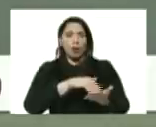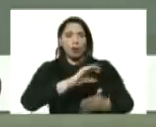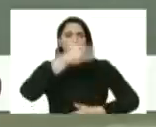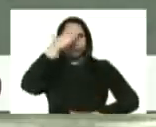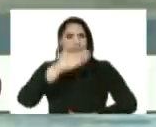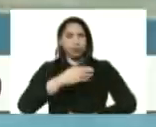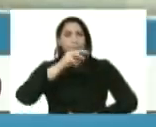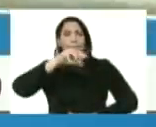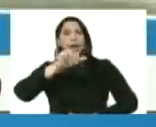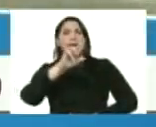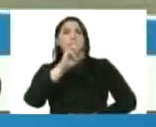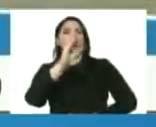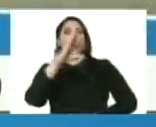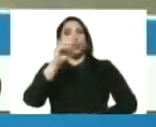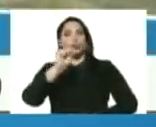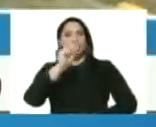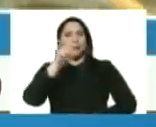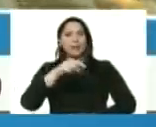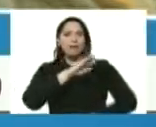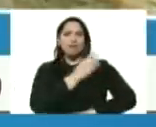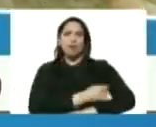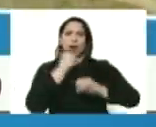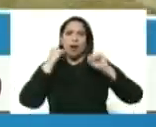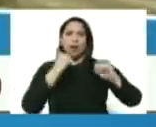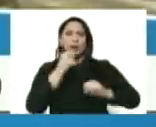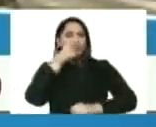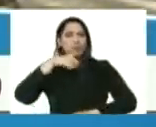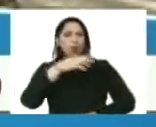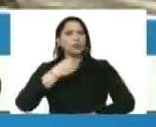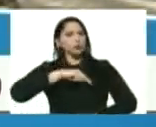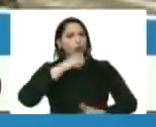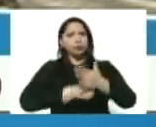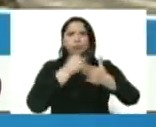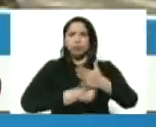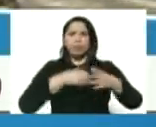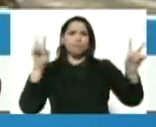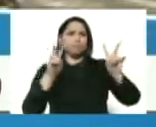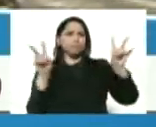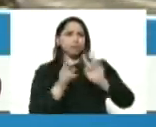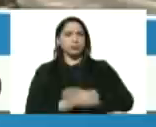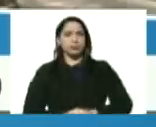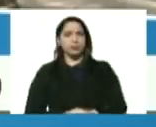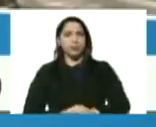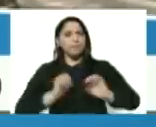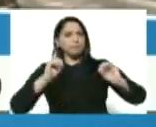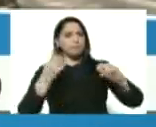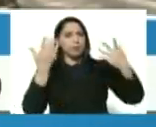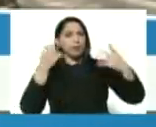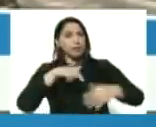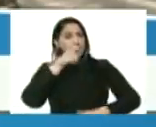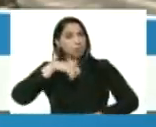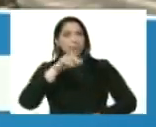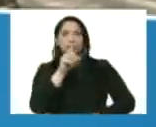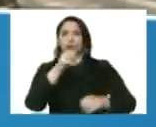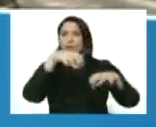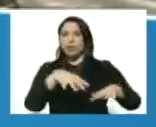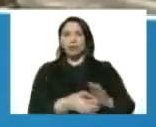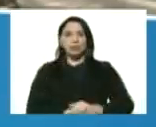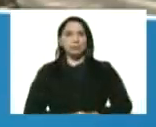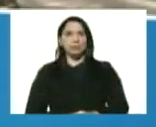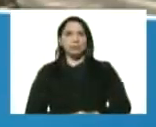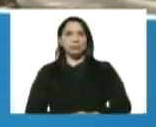Marco Torres y el valioso pueblo de Chuao desde acá seguimos en batalla en victoria y venciendo este pueblo no se rinde